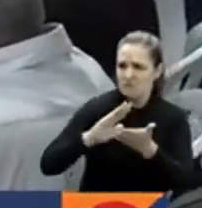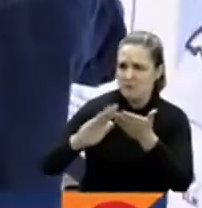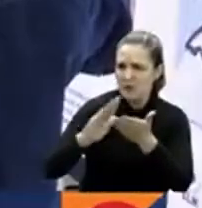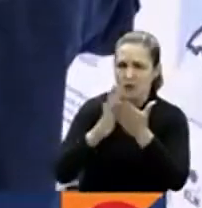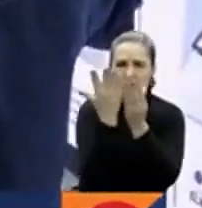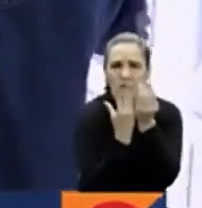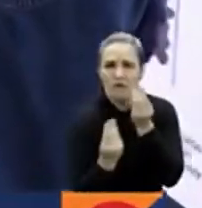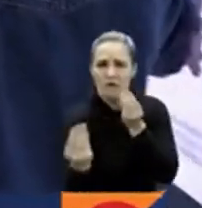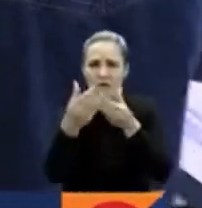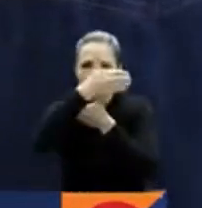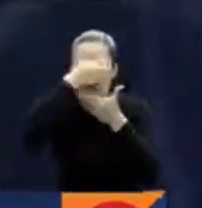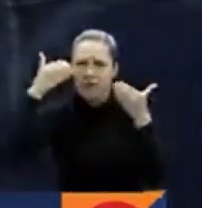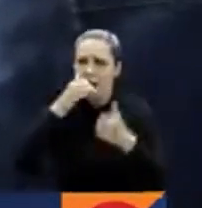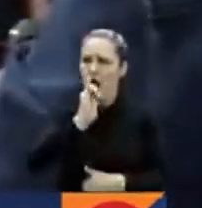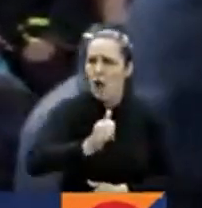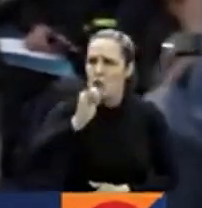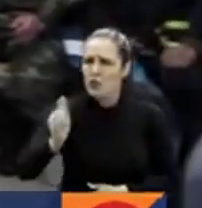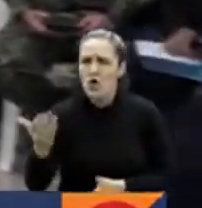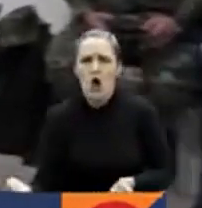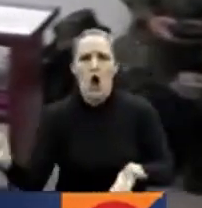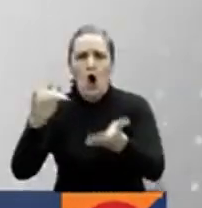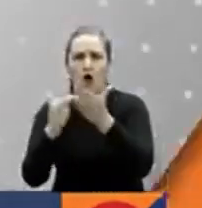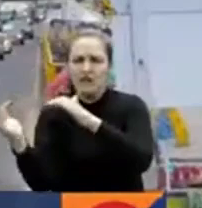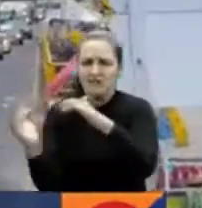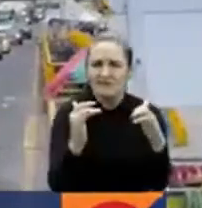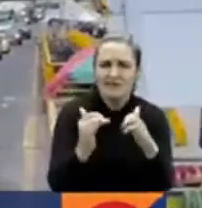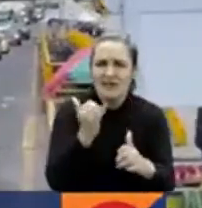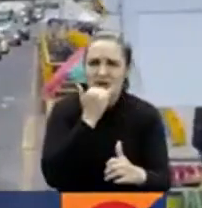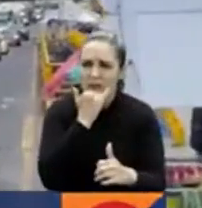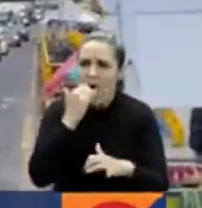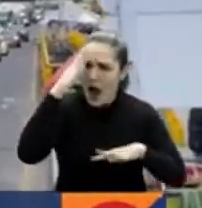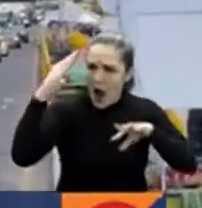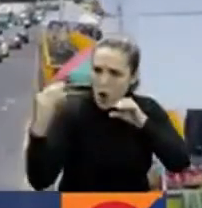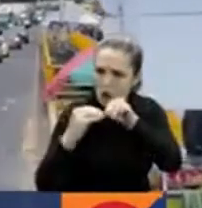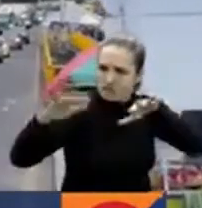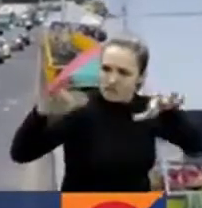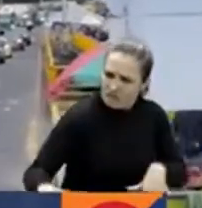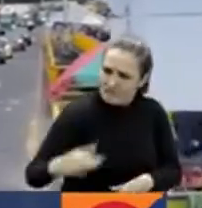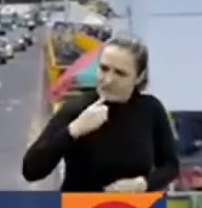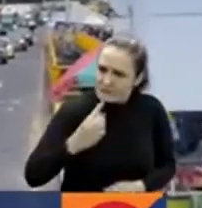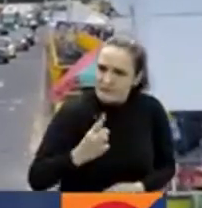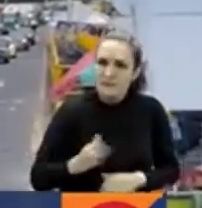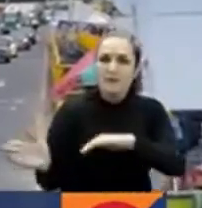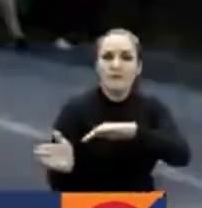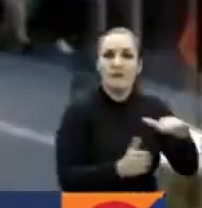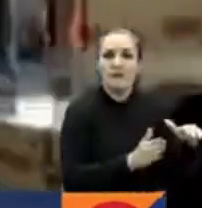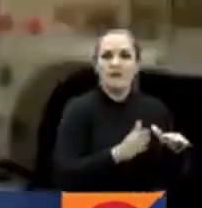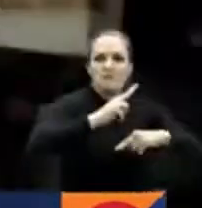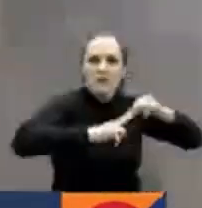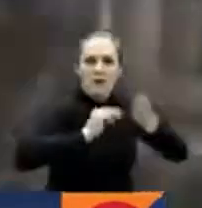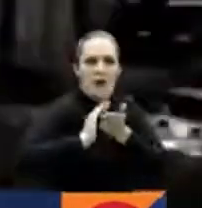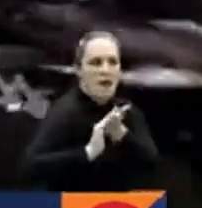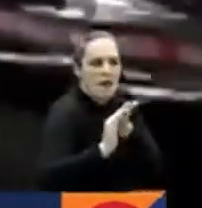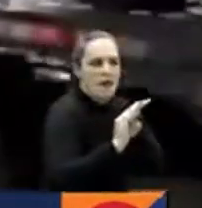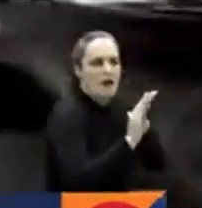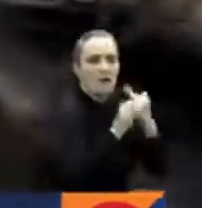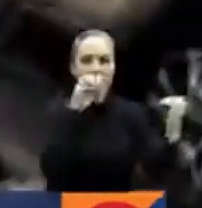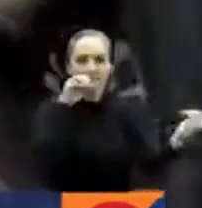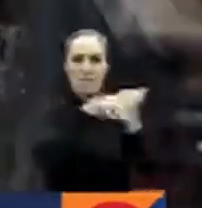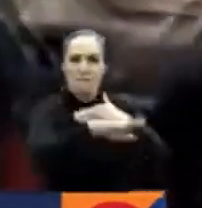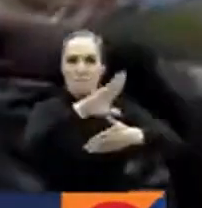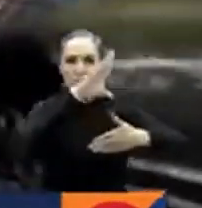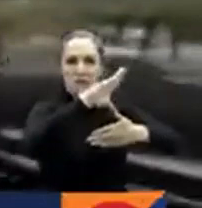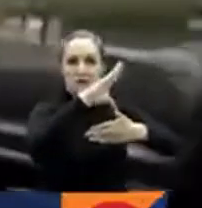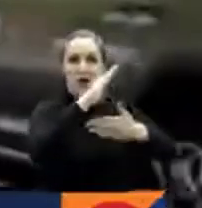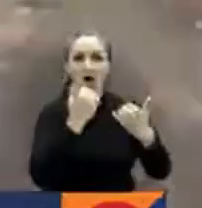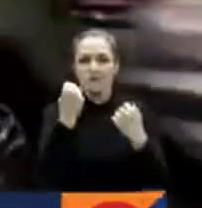en Jamundí. Les pidió acatar cese bilateral. Continúan las obras en la vía panamericana. Conductores dicen que lluvias